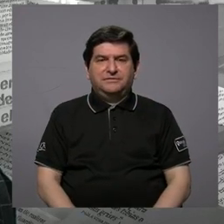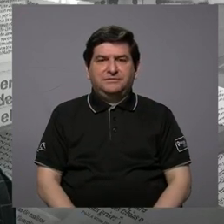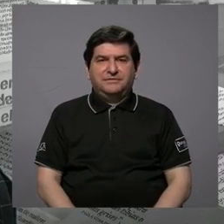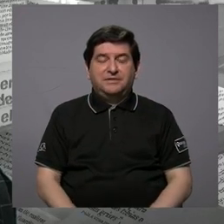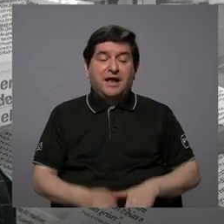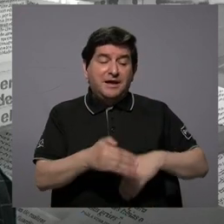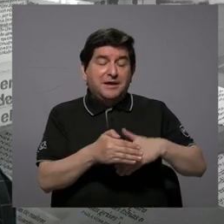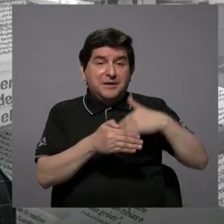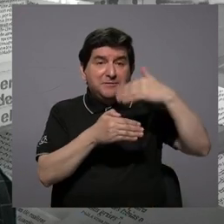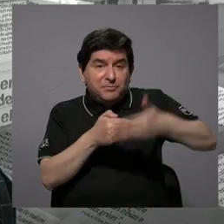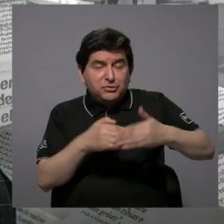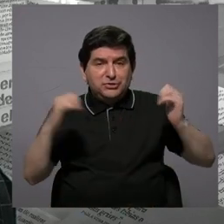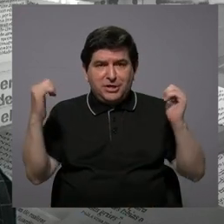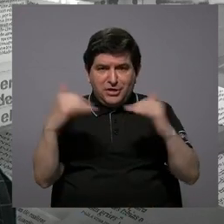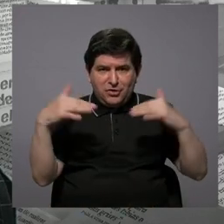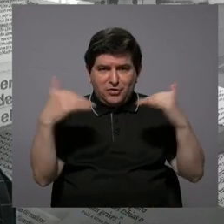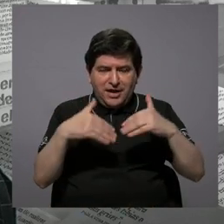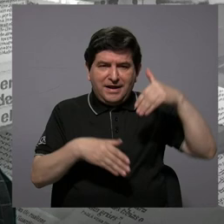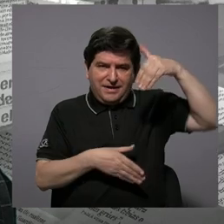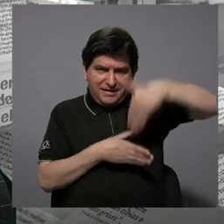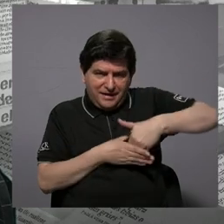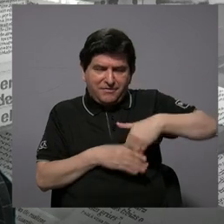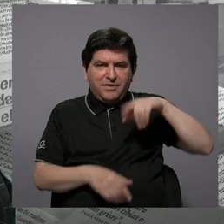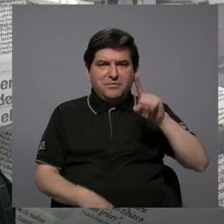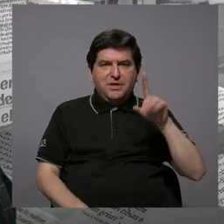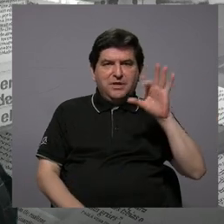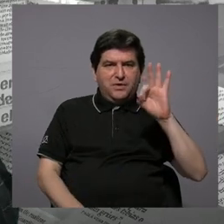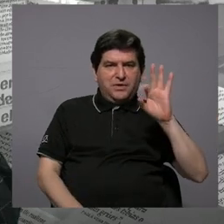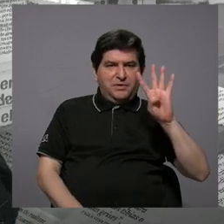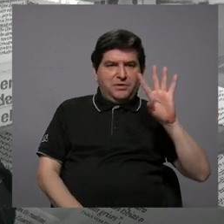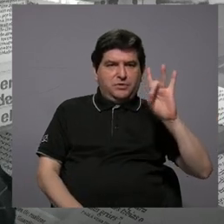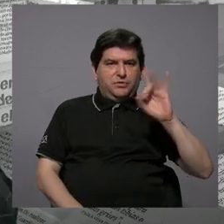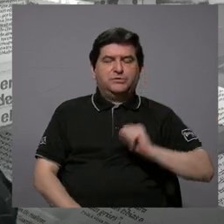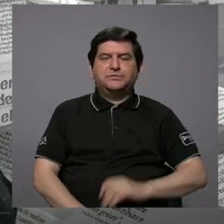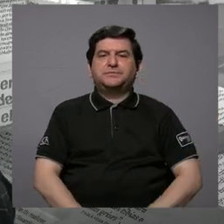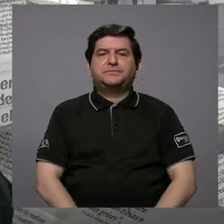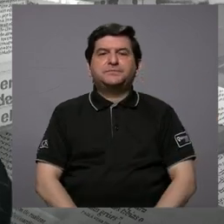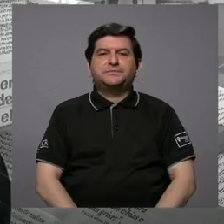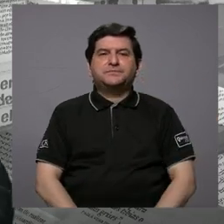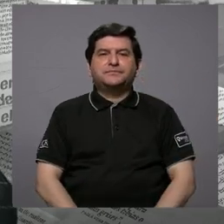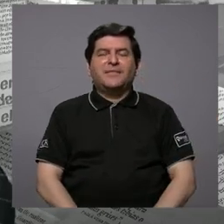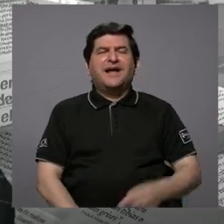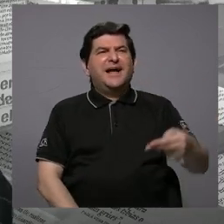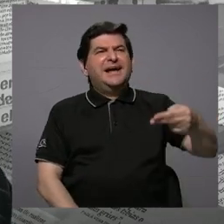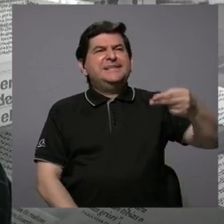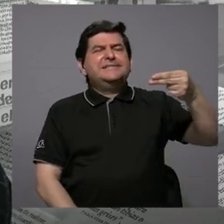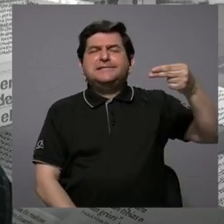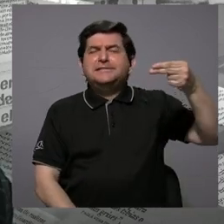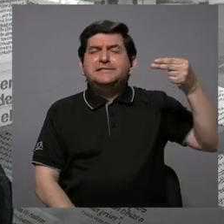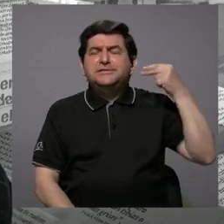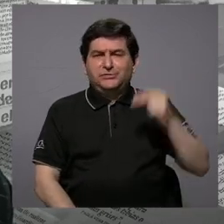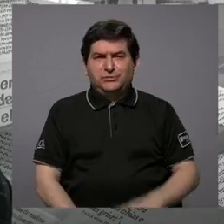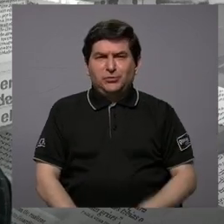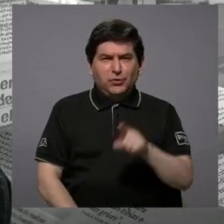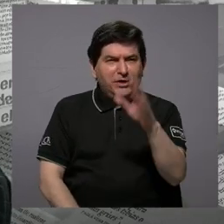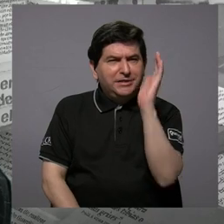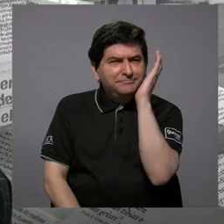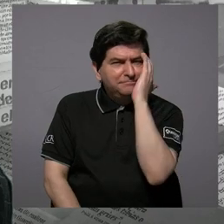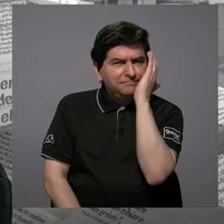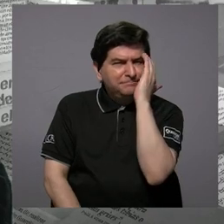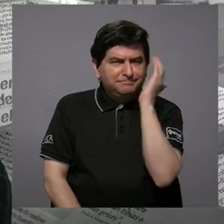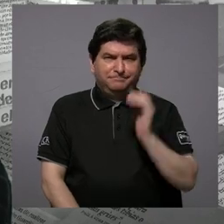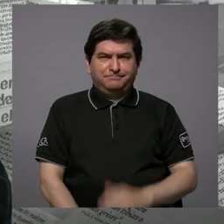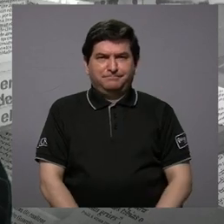posterior a la guerra civil de 1948. ¿Cuál es la historia que sabe usted